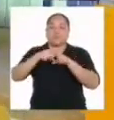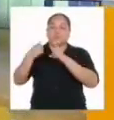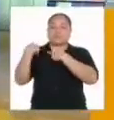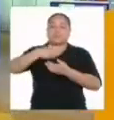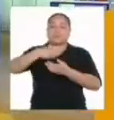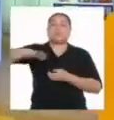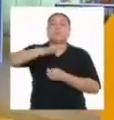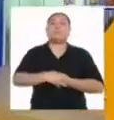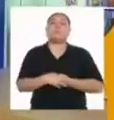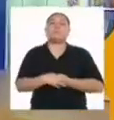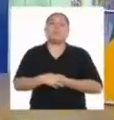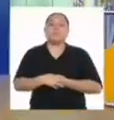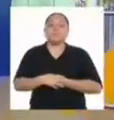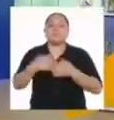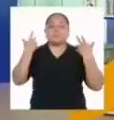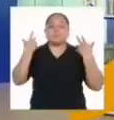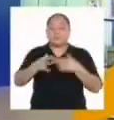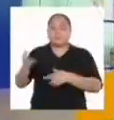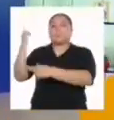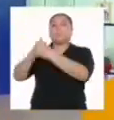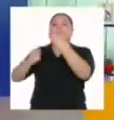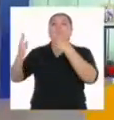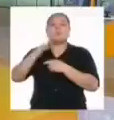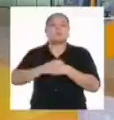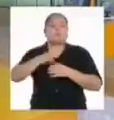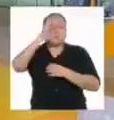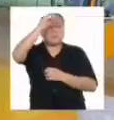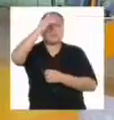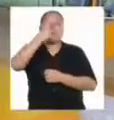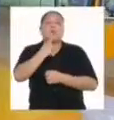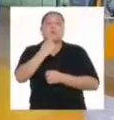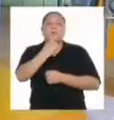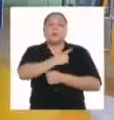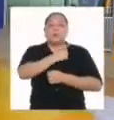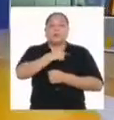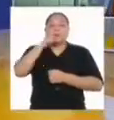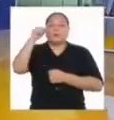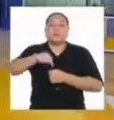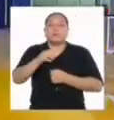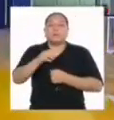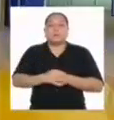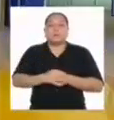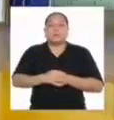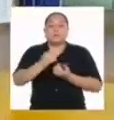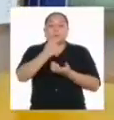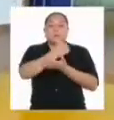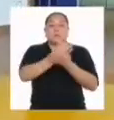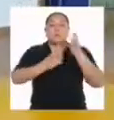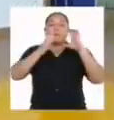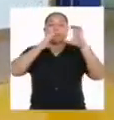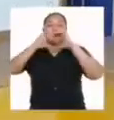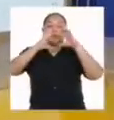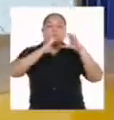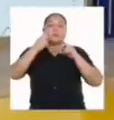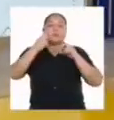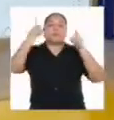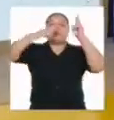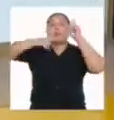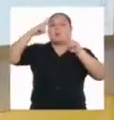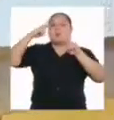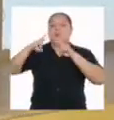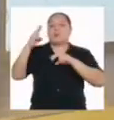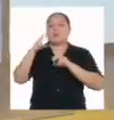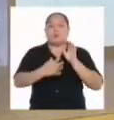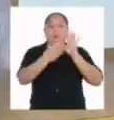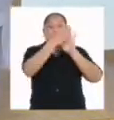¡Estamos de vuelta, chicas y chicos, de primero de secundaria! Hoy, en el área de comunicación, estamos revisando